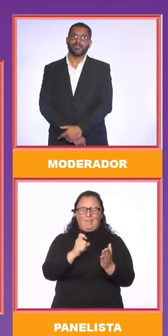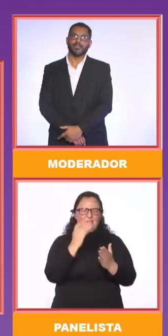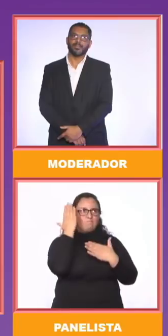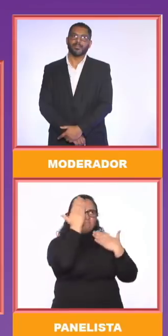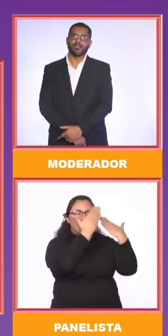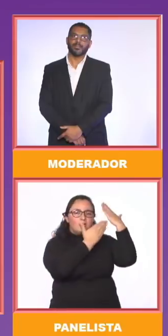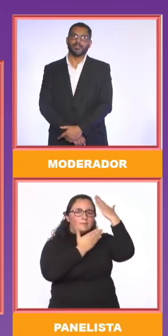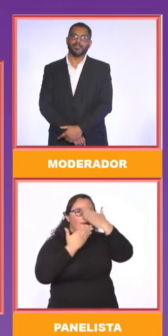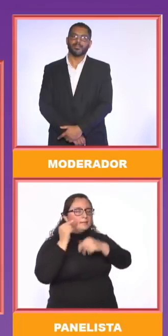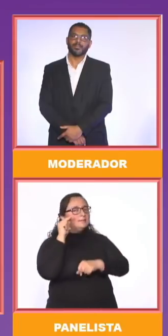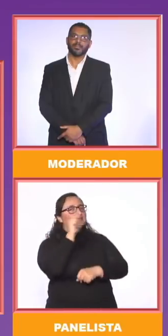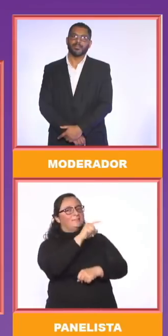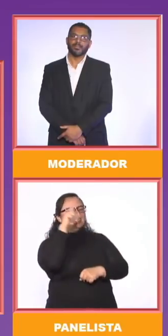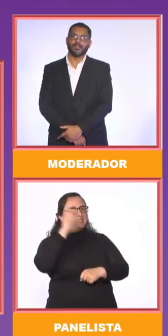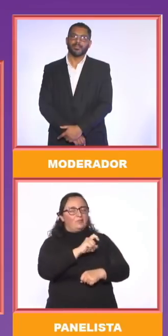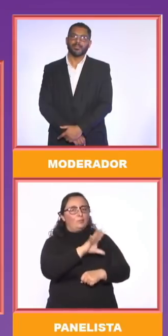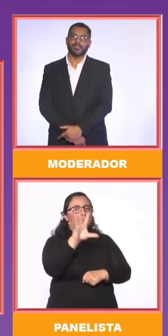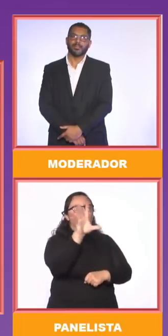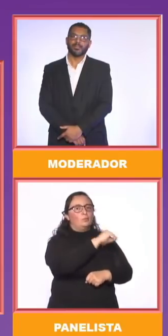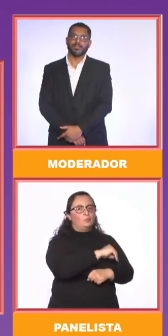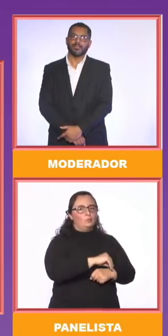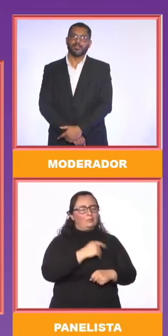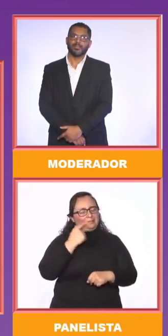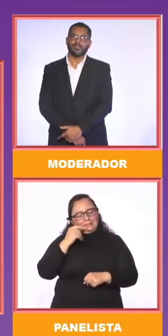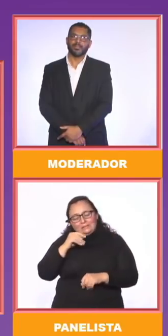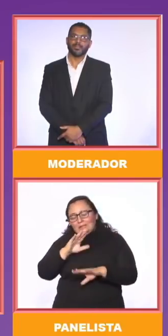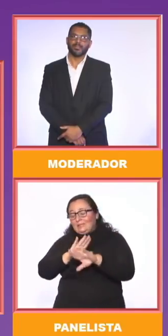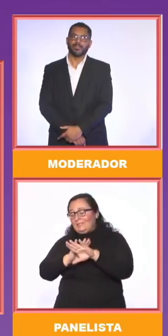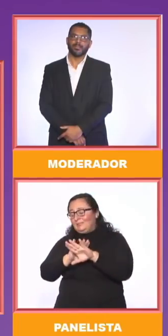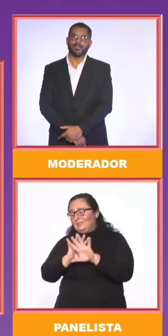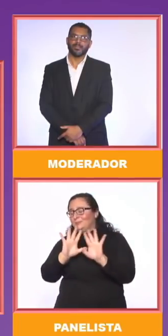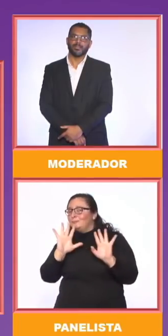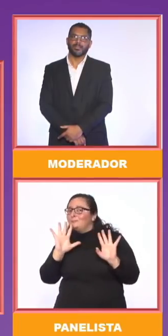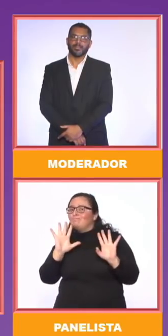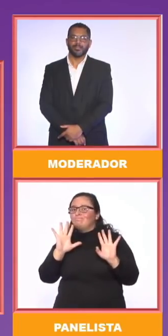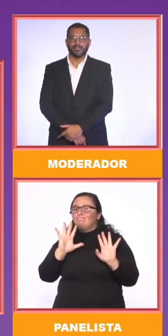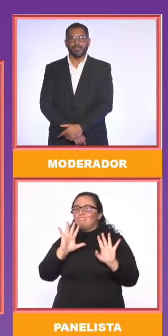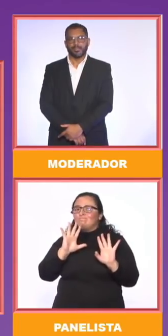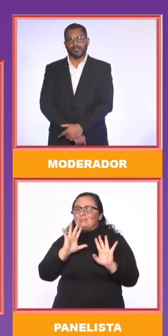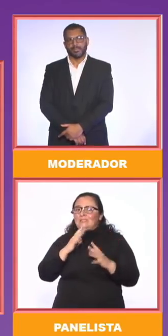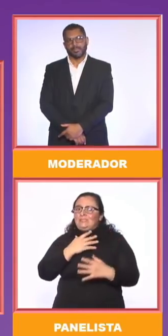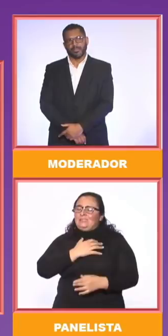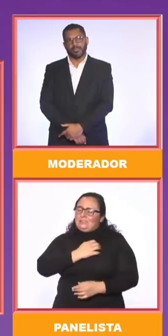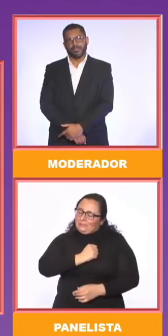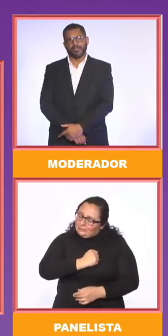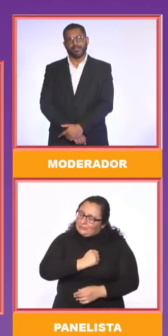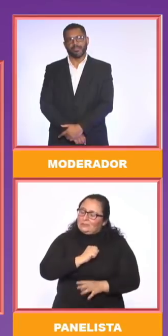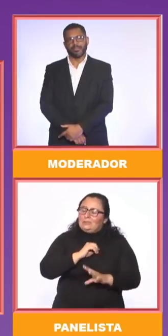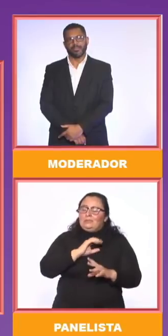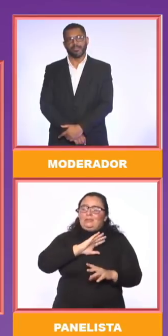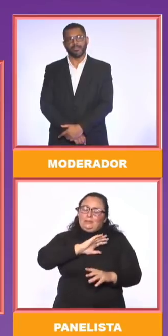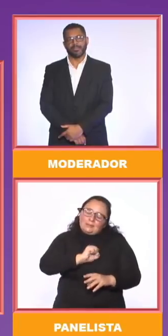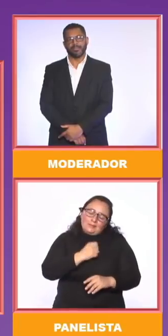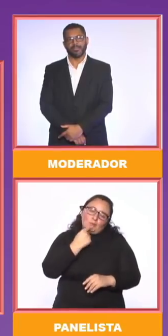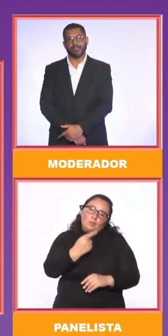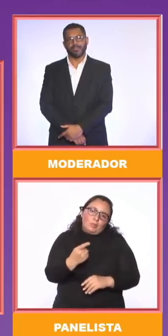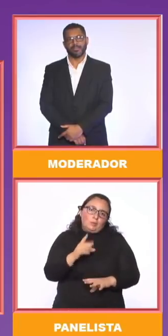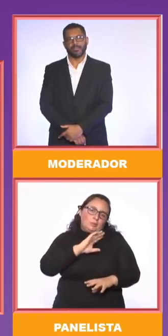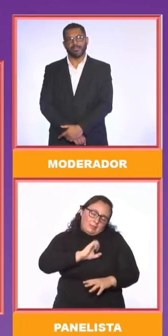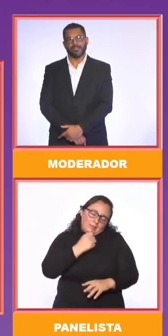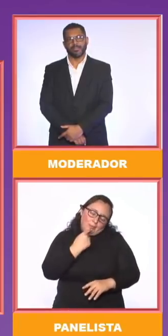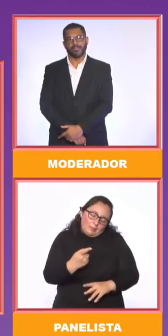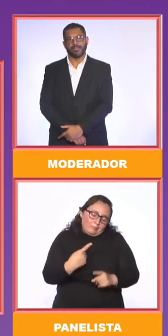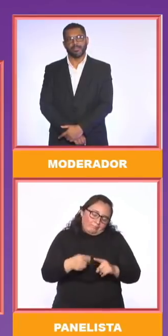en las pruebas, saber pro, los últimos lugares los ocupamos nosotros, los maestros.